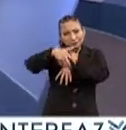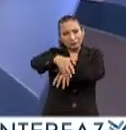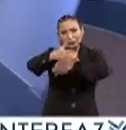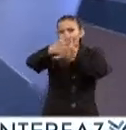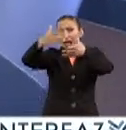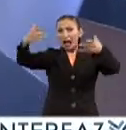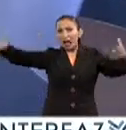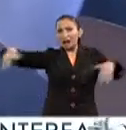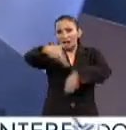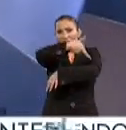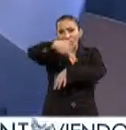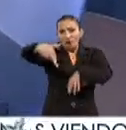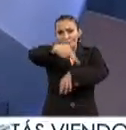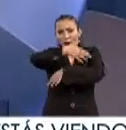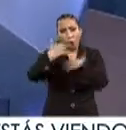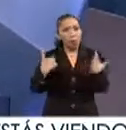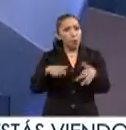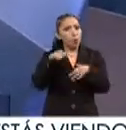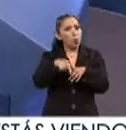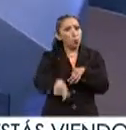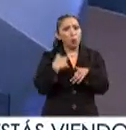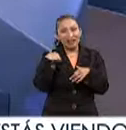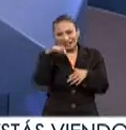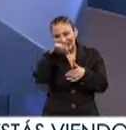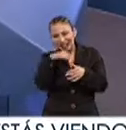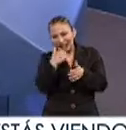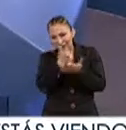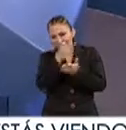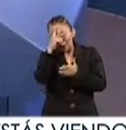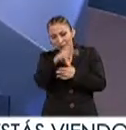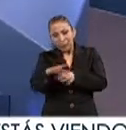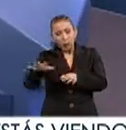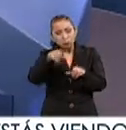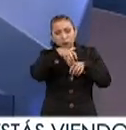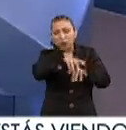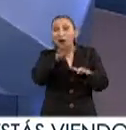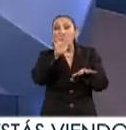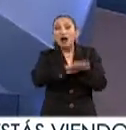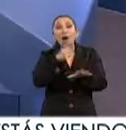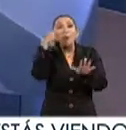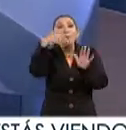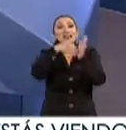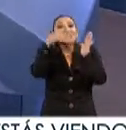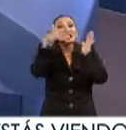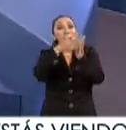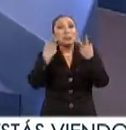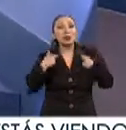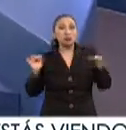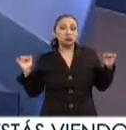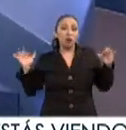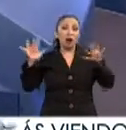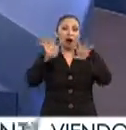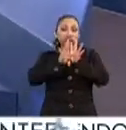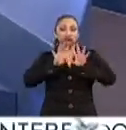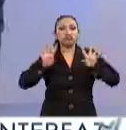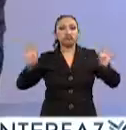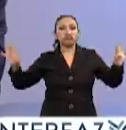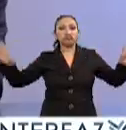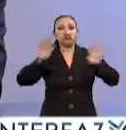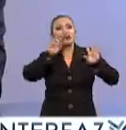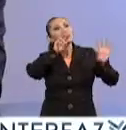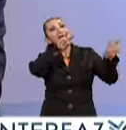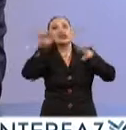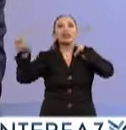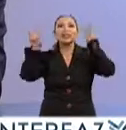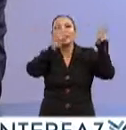amplísimo en el paseo de la reforma en el corazón de la ciudad de México con más de un millón de personas que estuvieron viendo